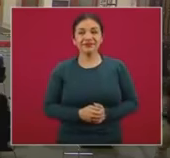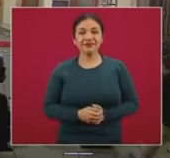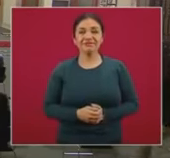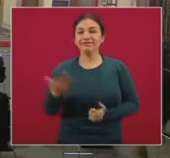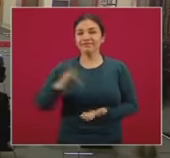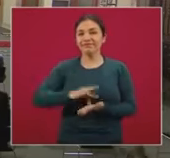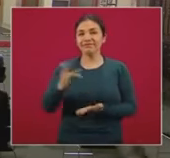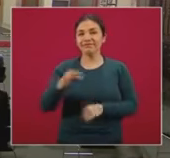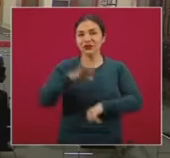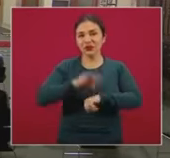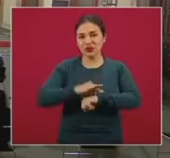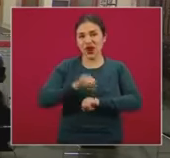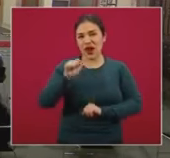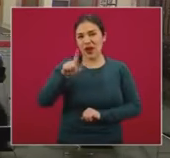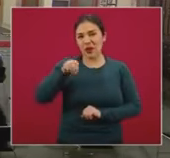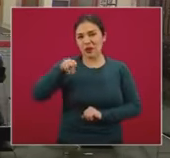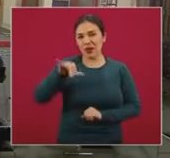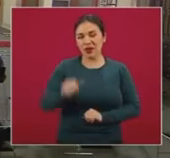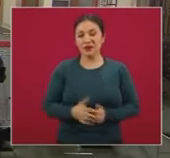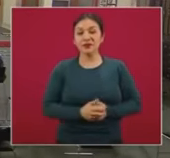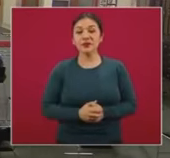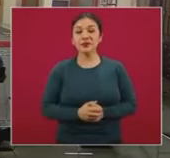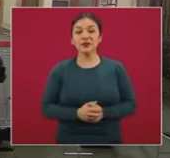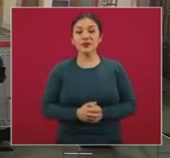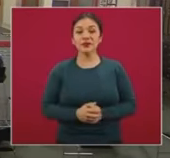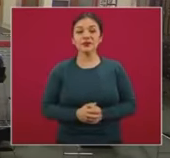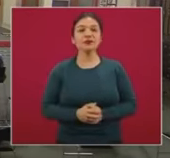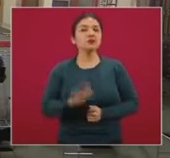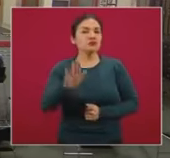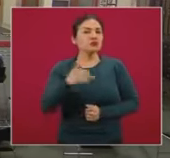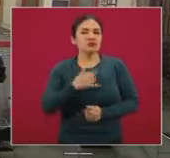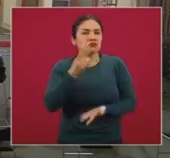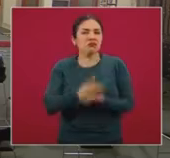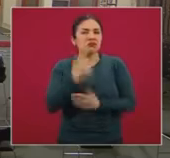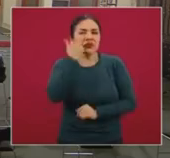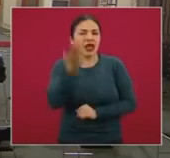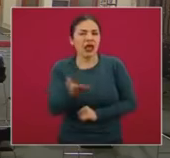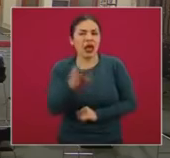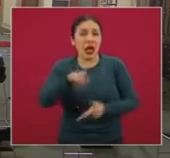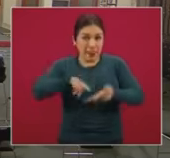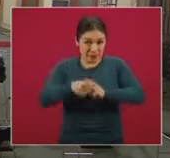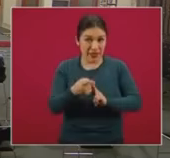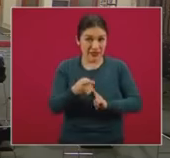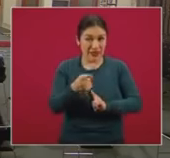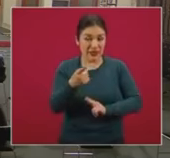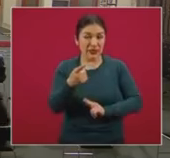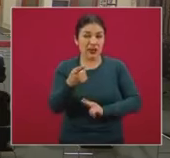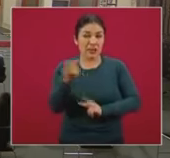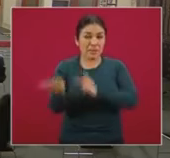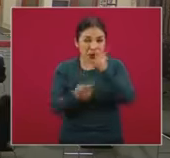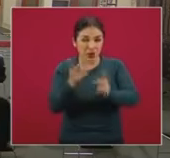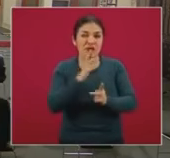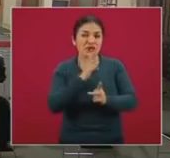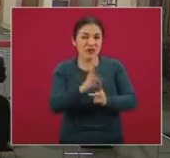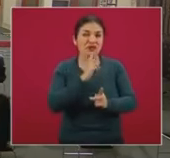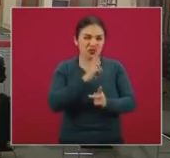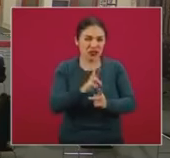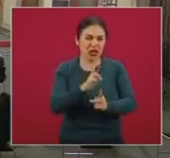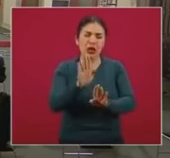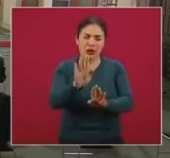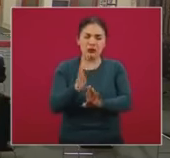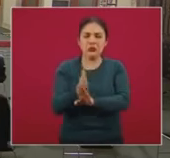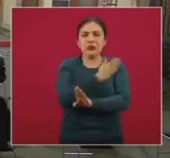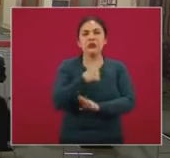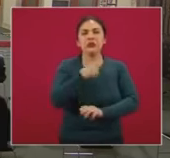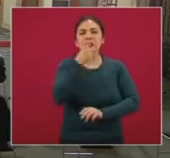gracias. Gracias, doctora Lomía. Yo quisiera nada más, antes de iniciar la sesión de preguntas y comentarios,